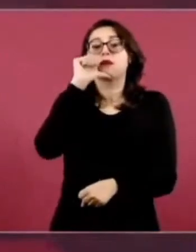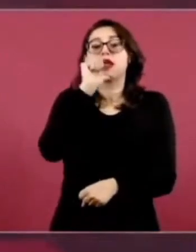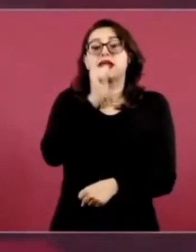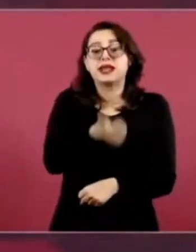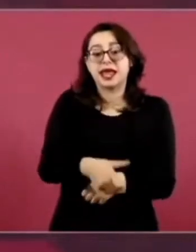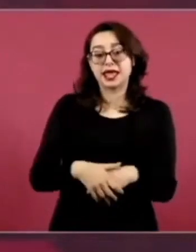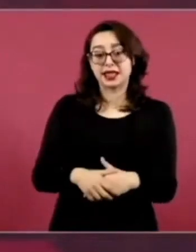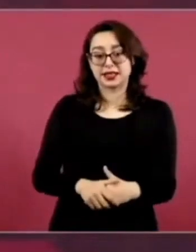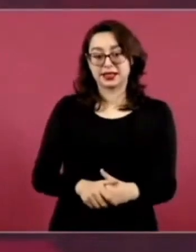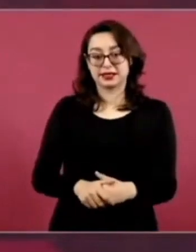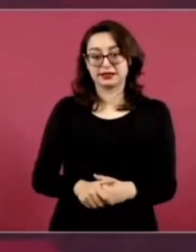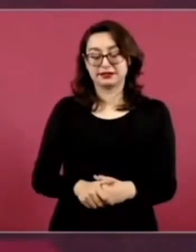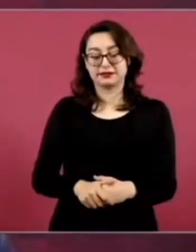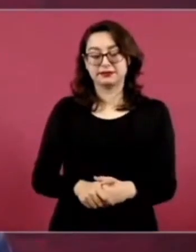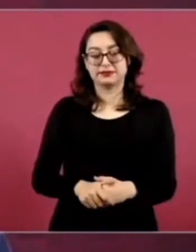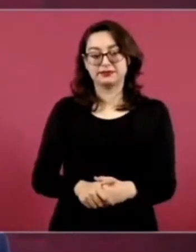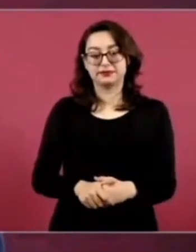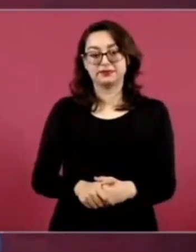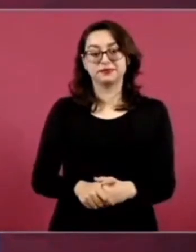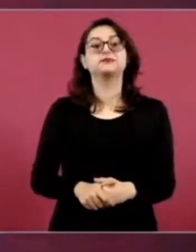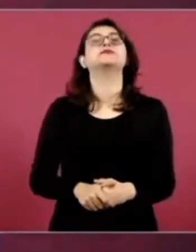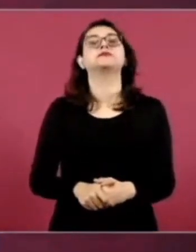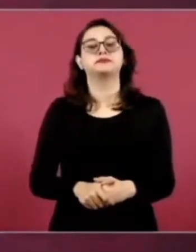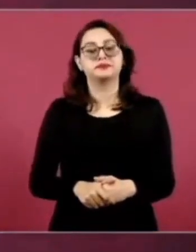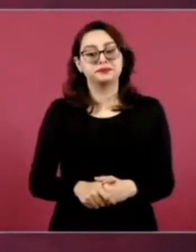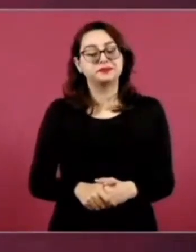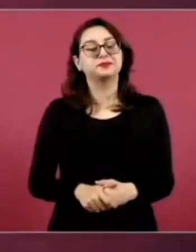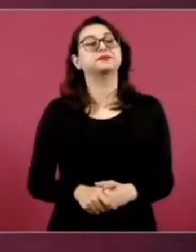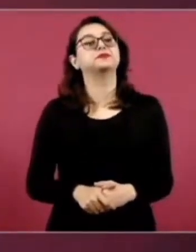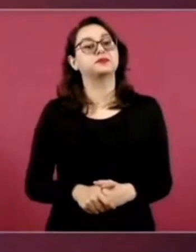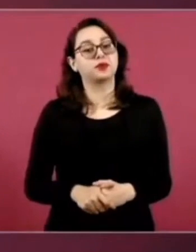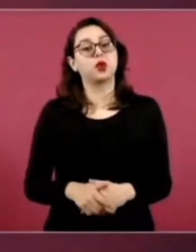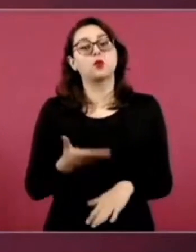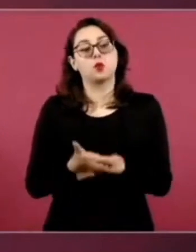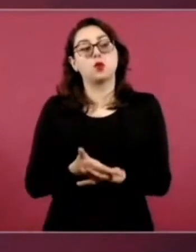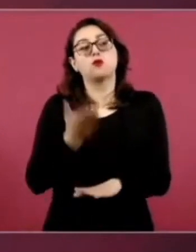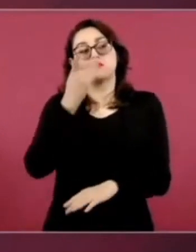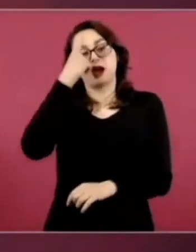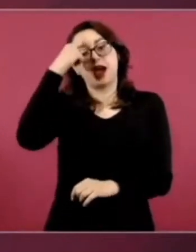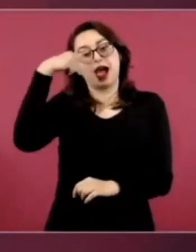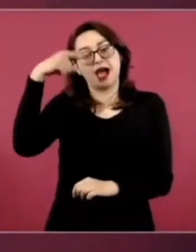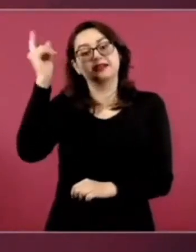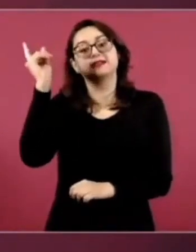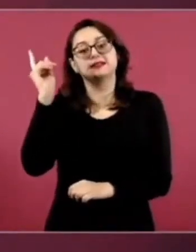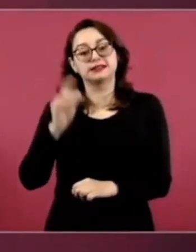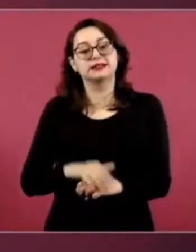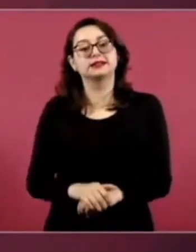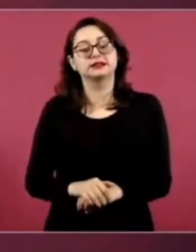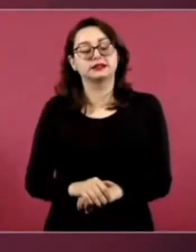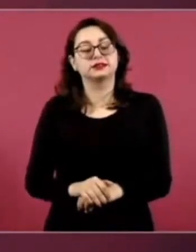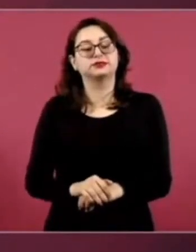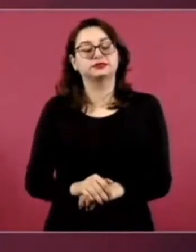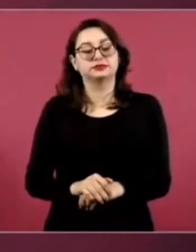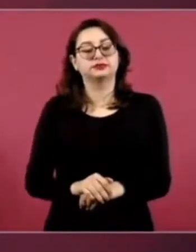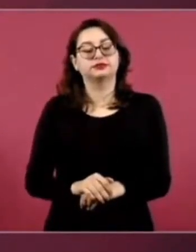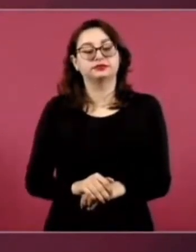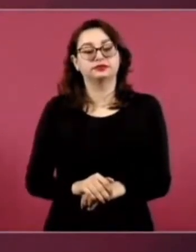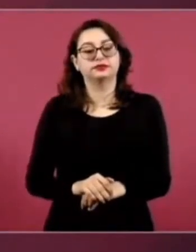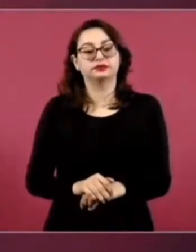Como no todo es tan complicado en el derecho,